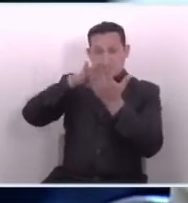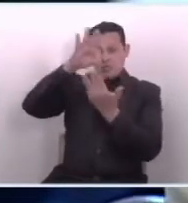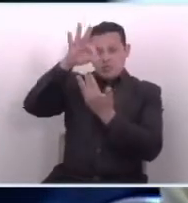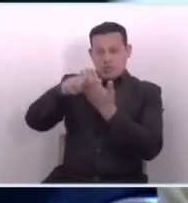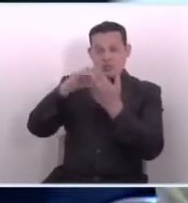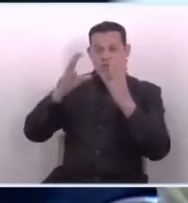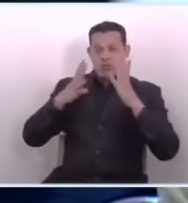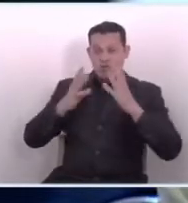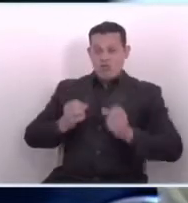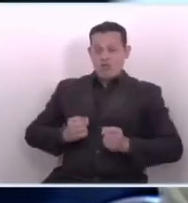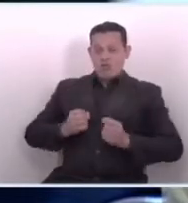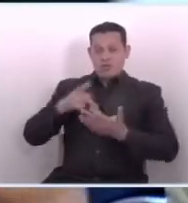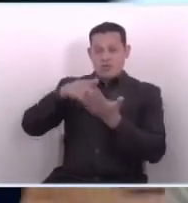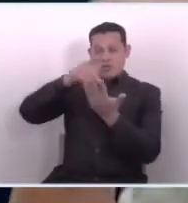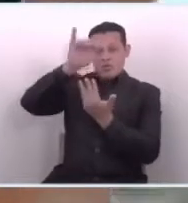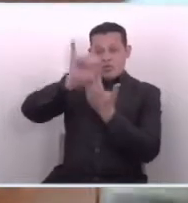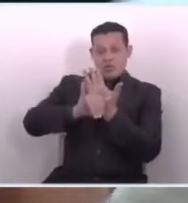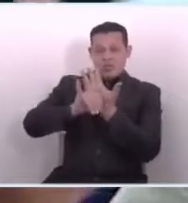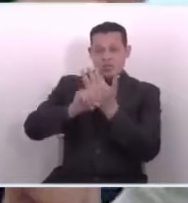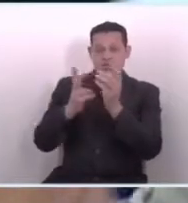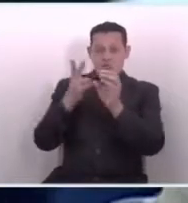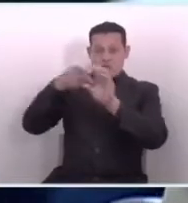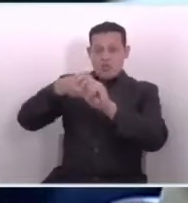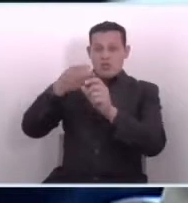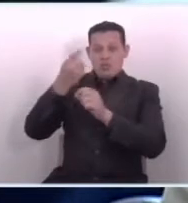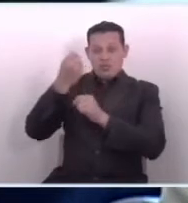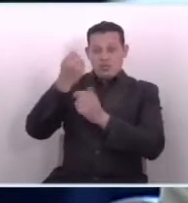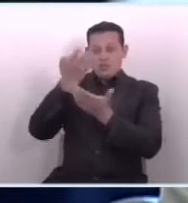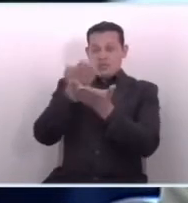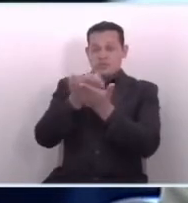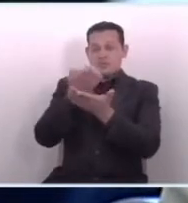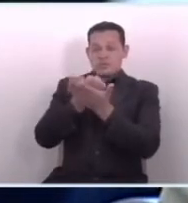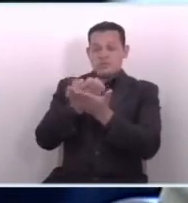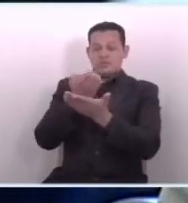de gobierno, sus proyectos, la inversión económica,